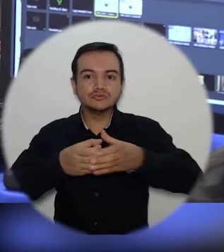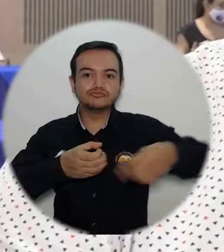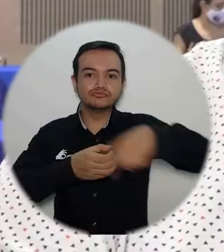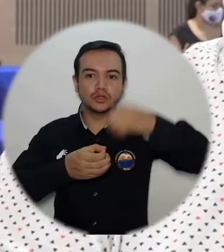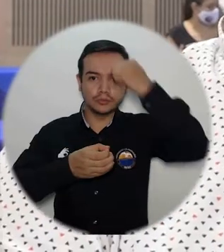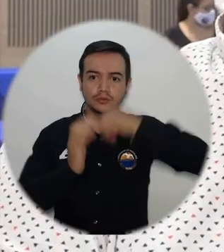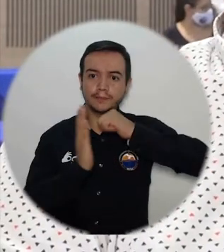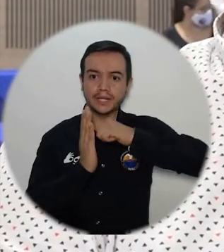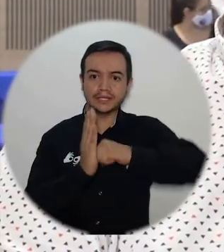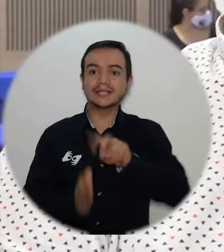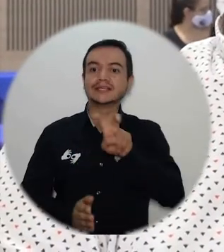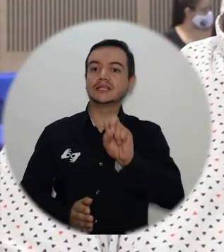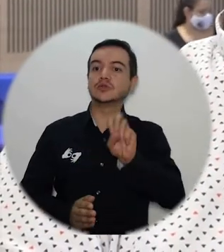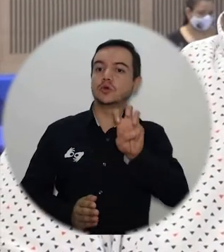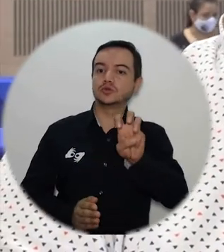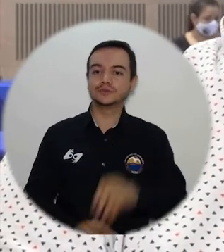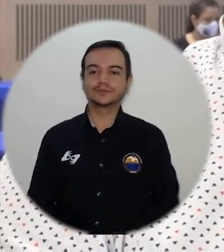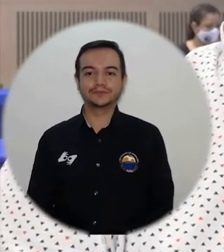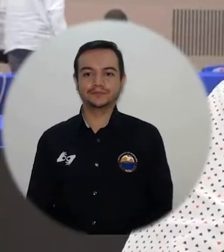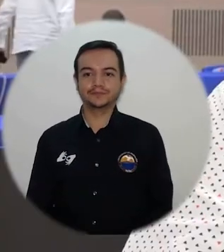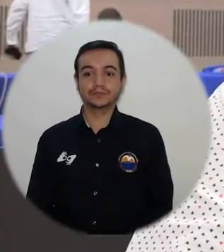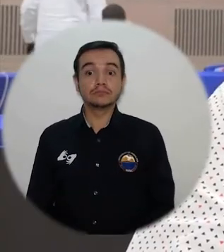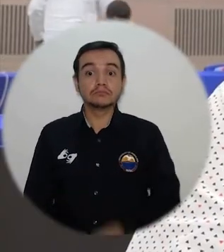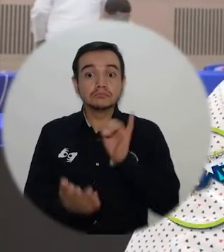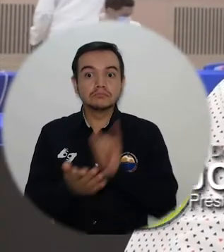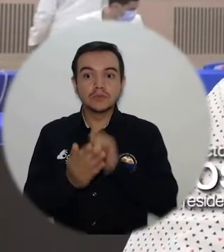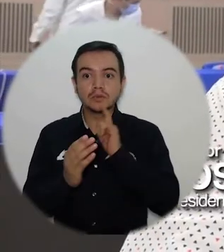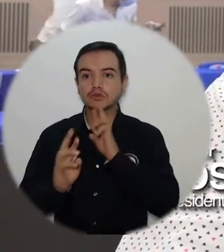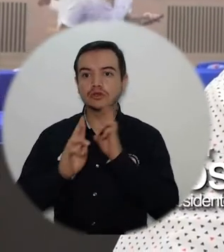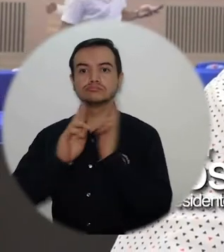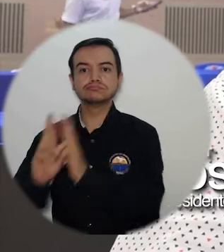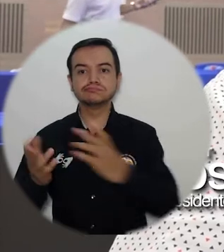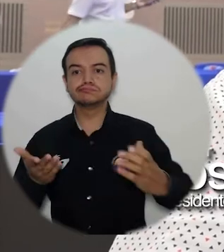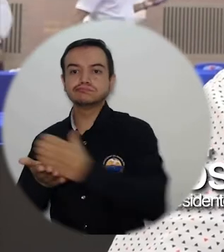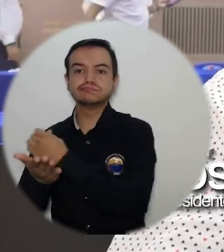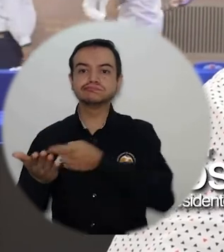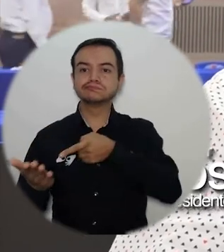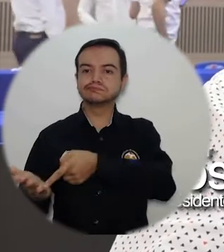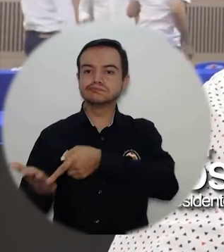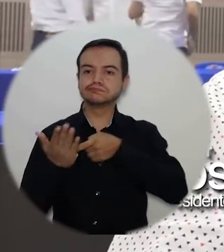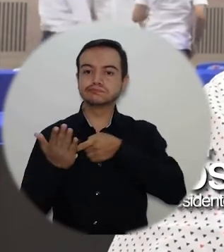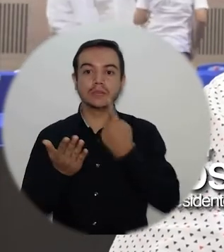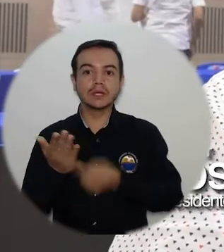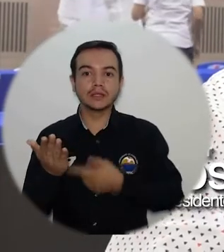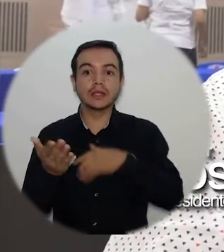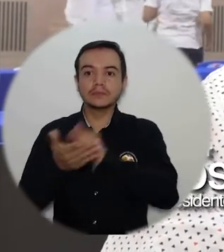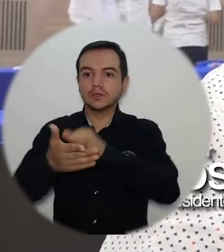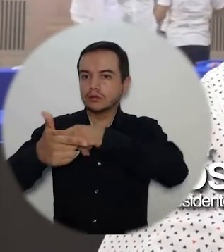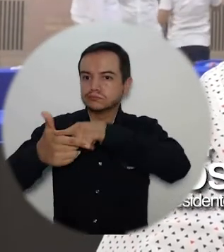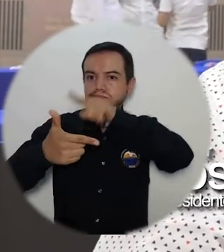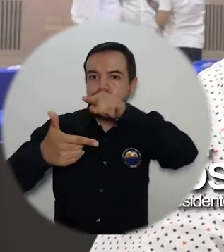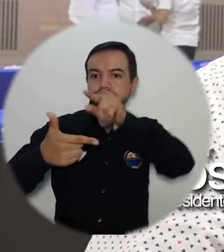cátedra. De los resultados que hemos obtenido que están certificados, tenemos como resultado que los porcentajes que deben cumplir